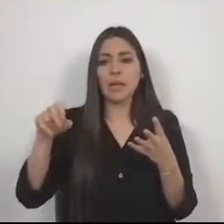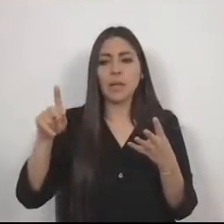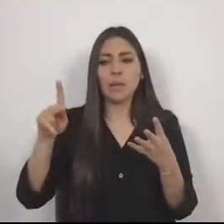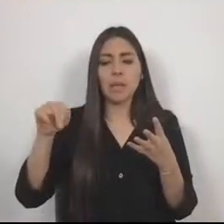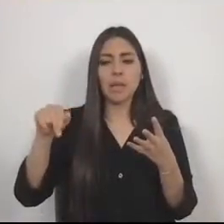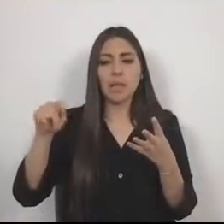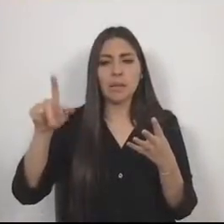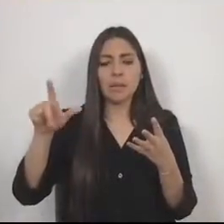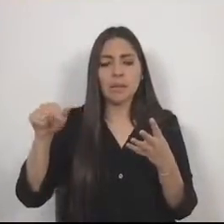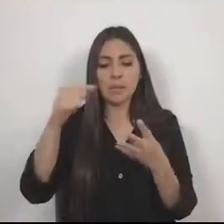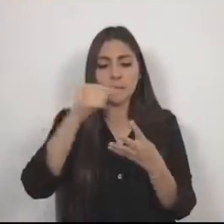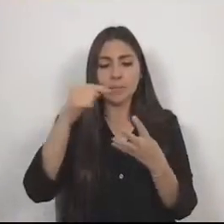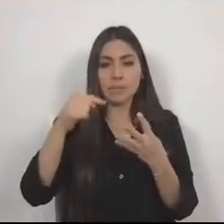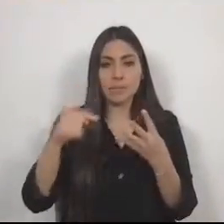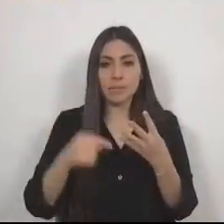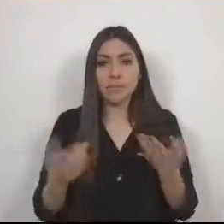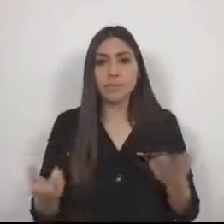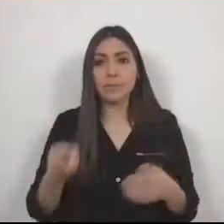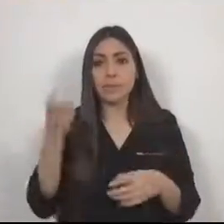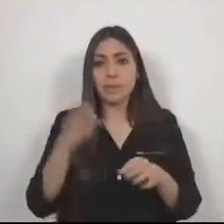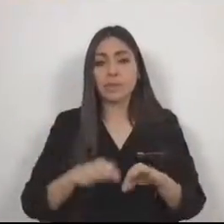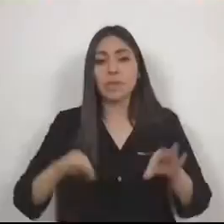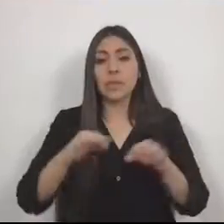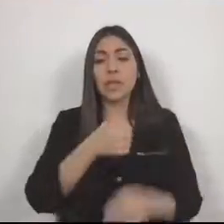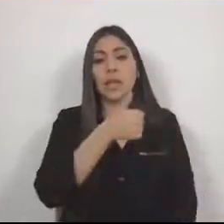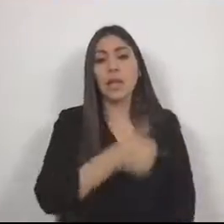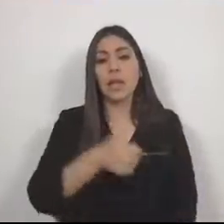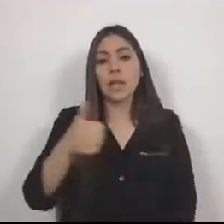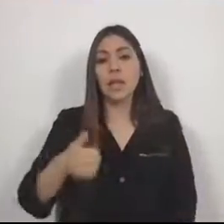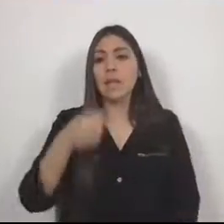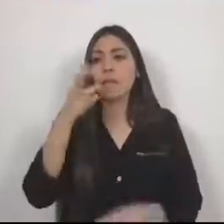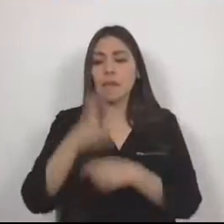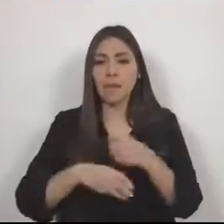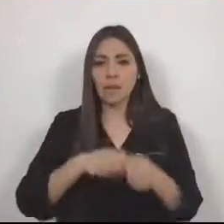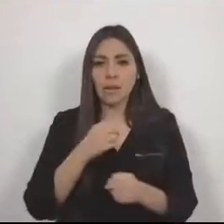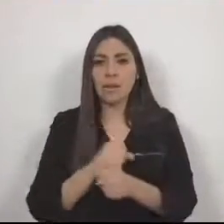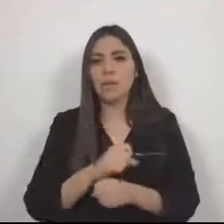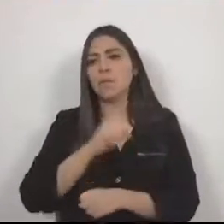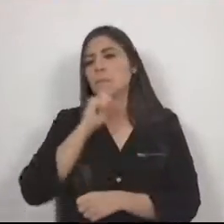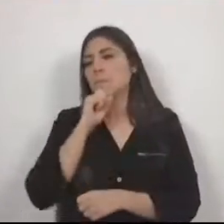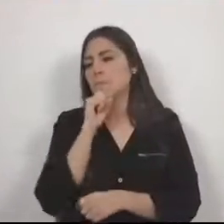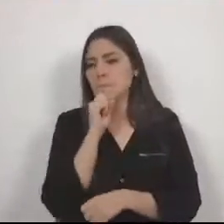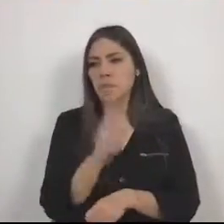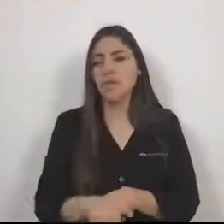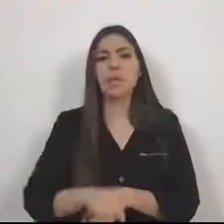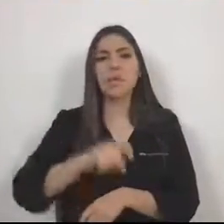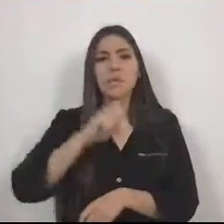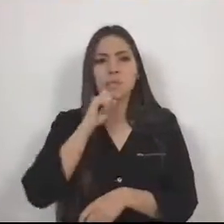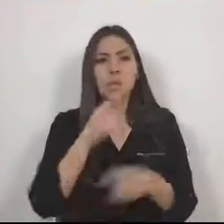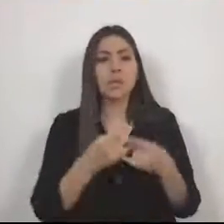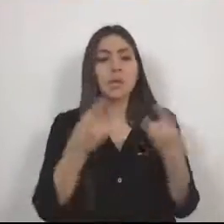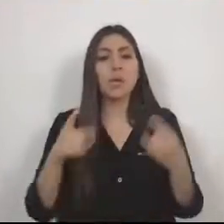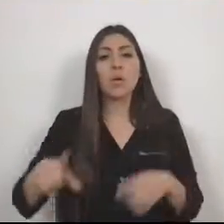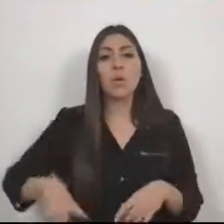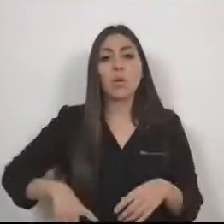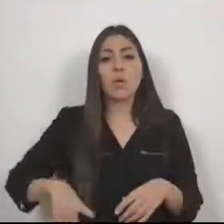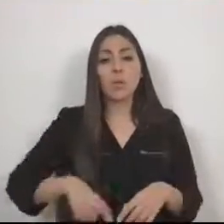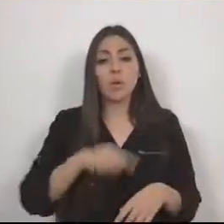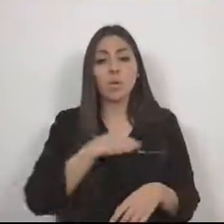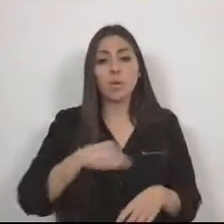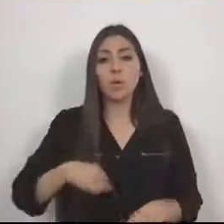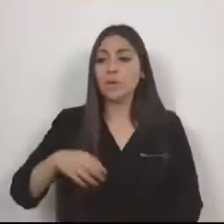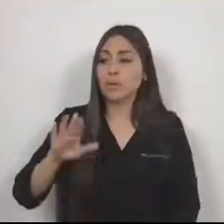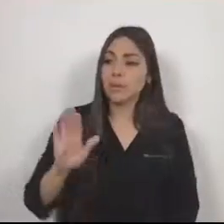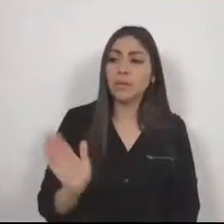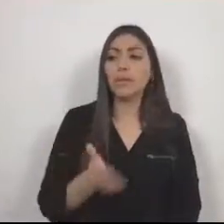resulta relevante porque cada tres años se repite la misma historia. Cambian las administraciones municipales y con